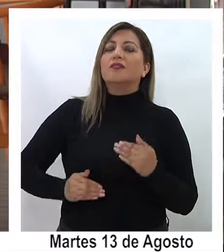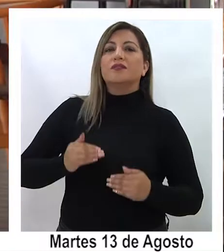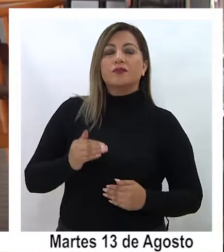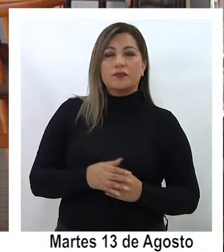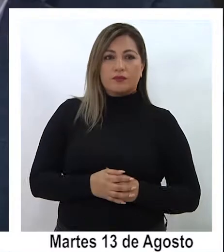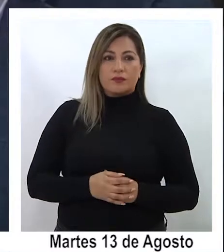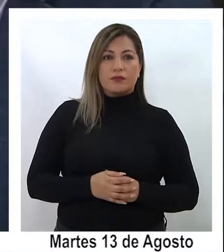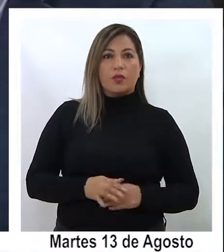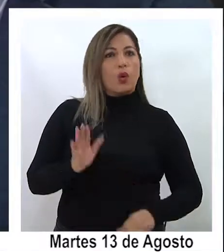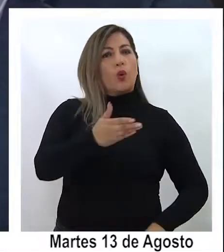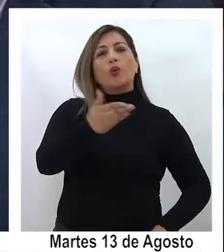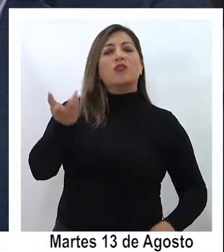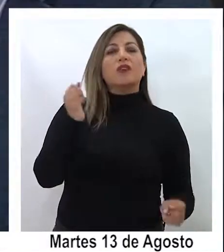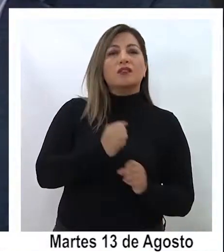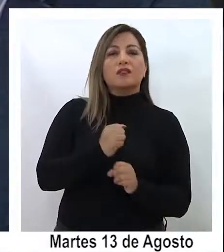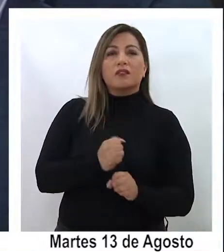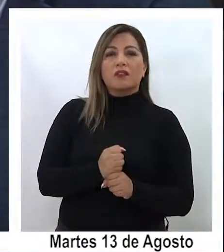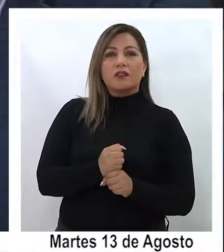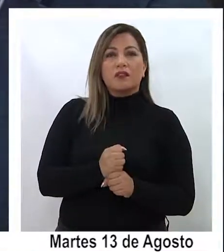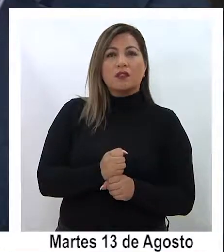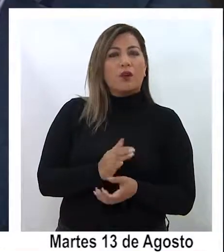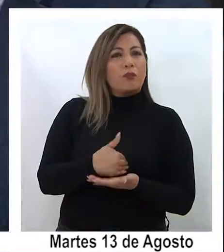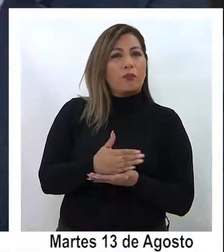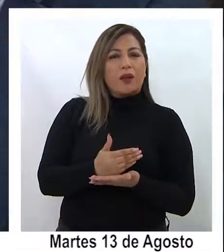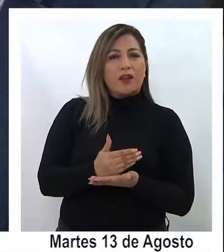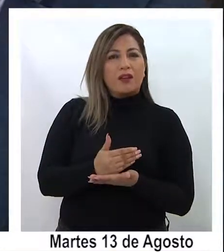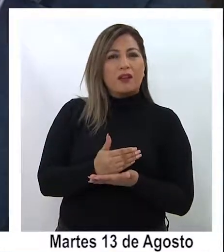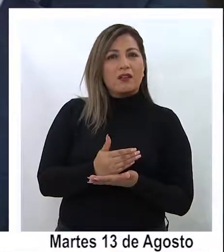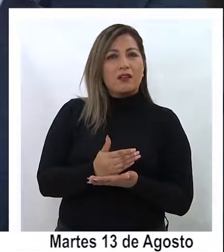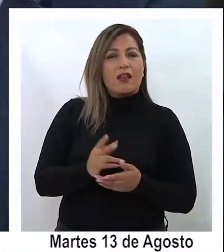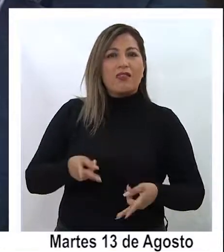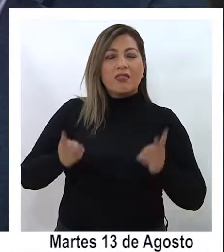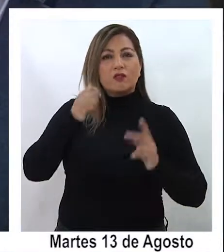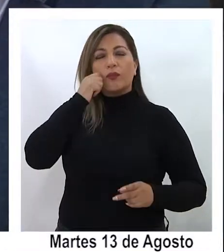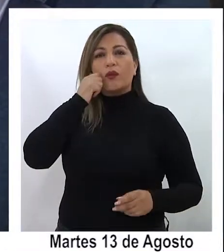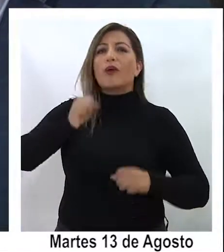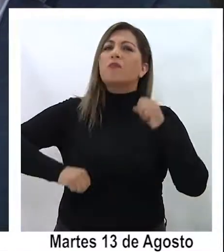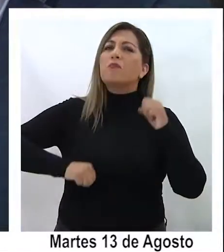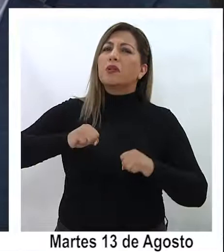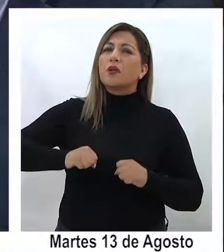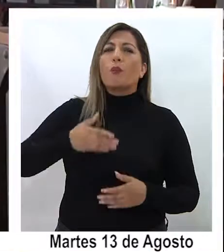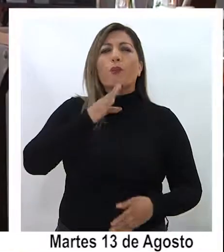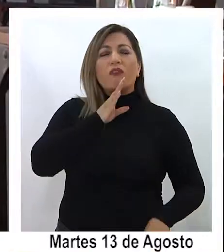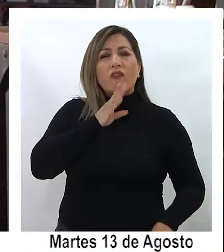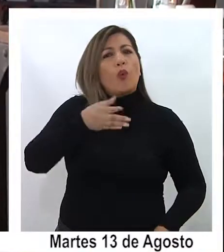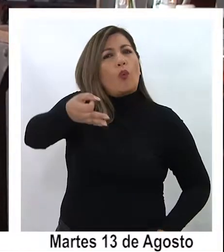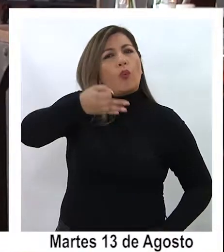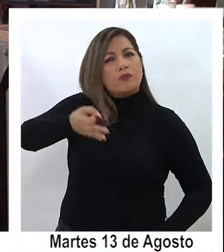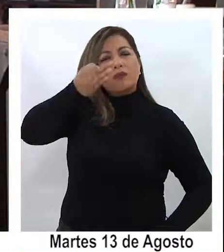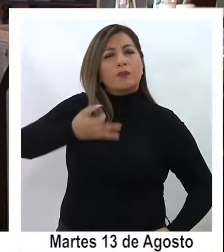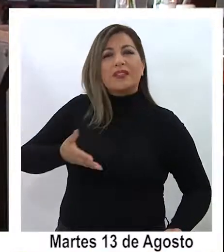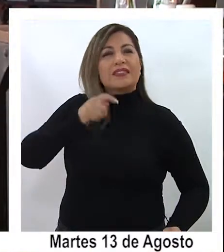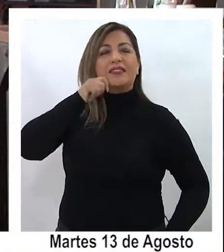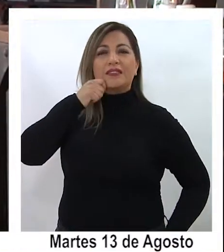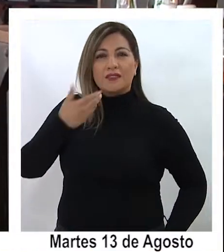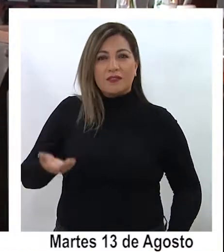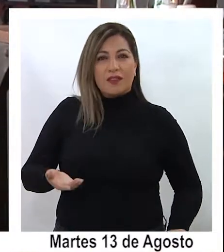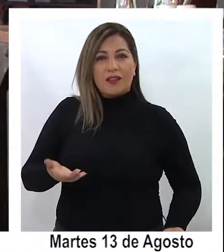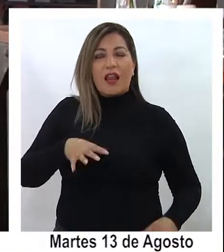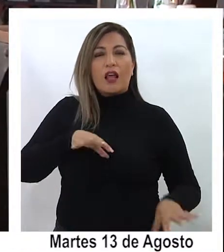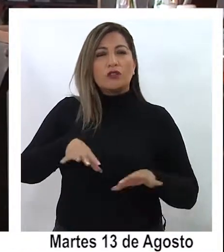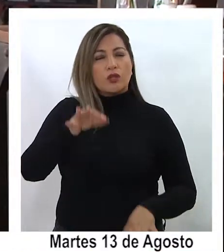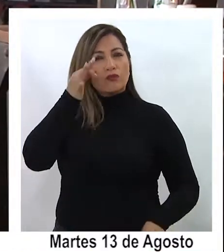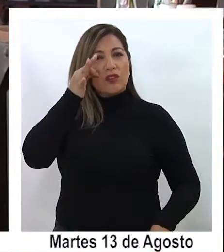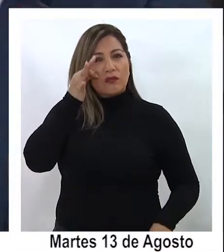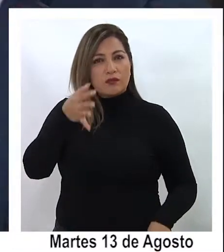de esas Ustedes están trabajando con un plan de acción nacional de derechos humanos y empresas y me gustaría que me comentara un poco estas cosas que